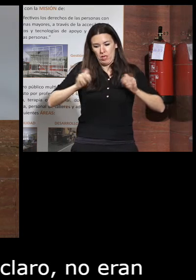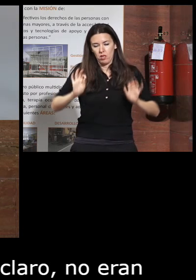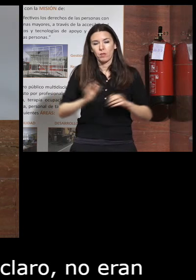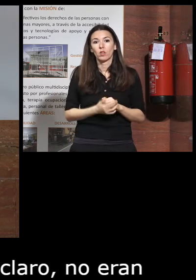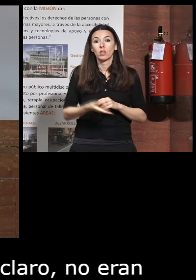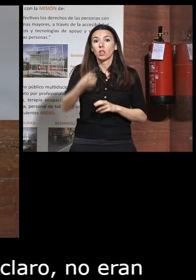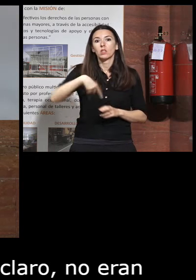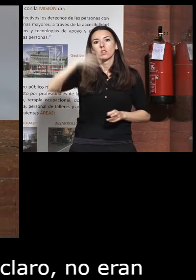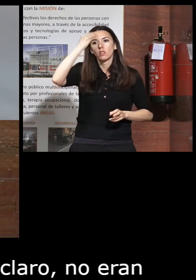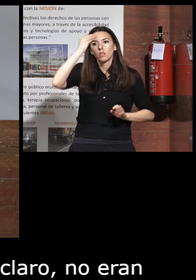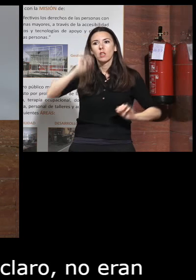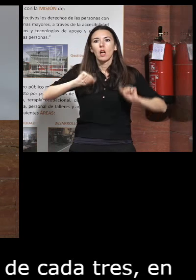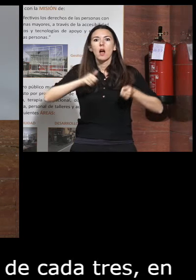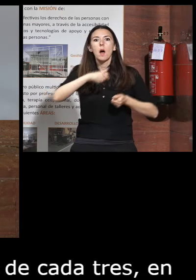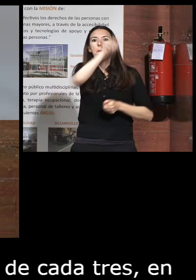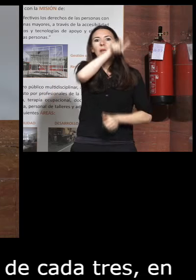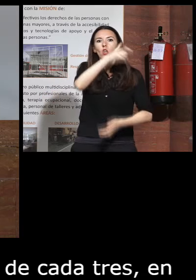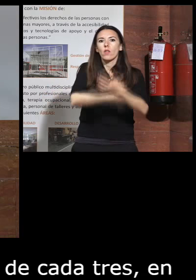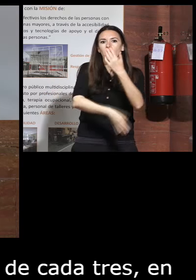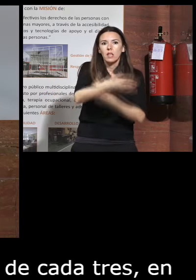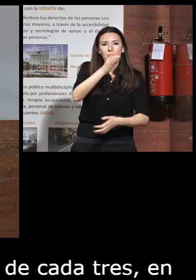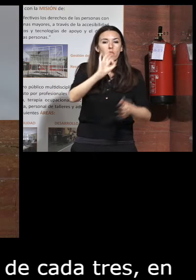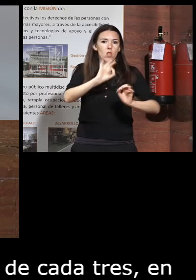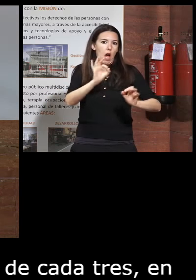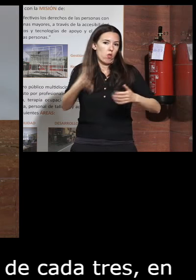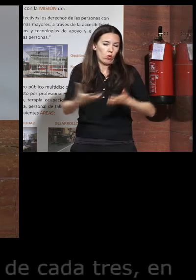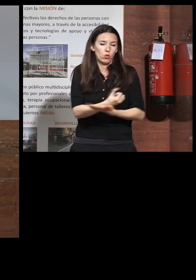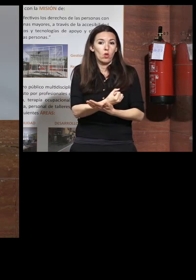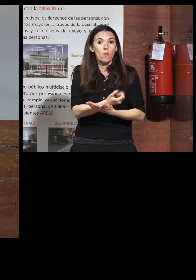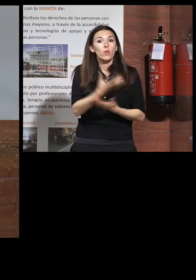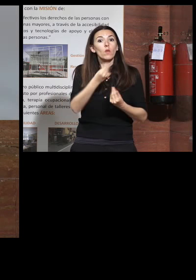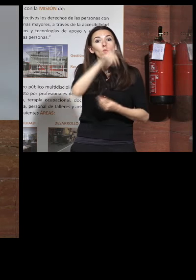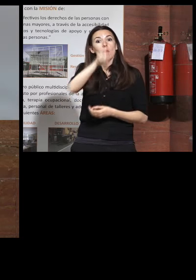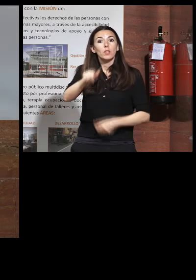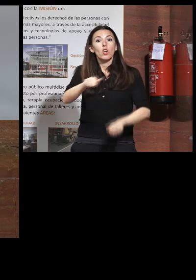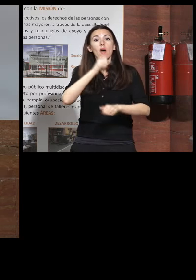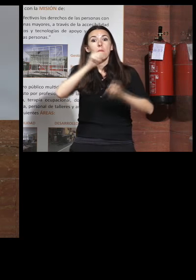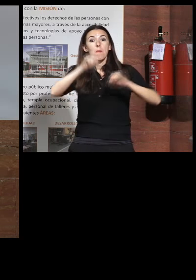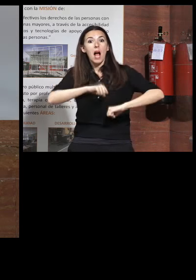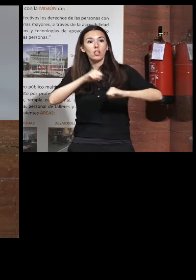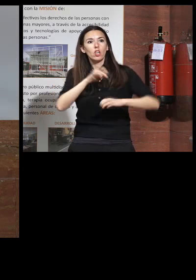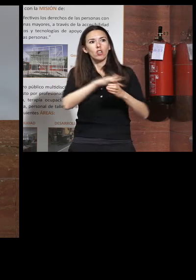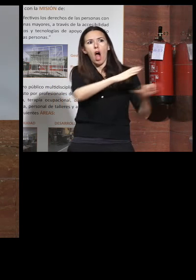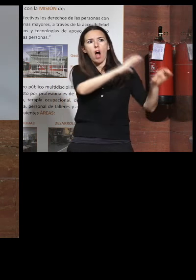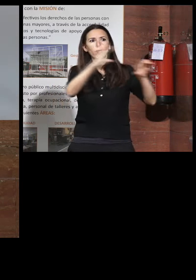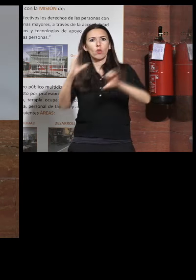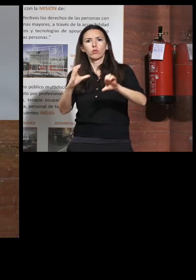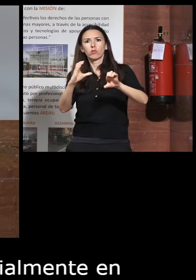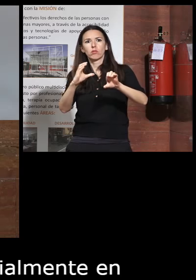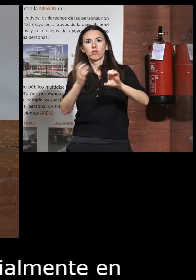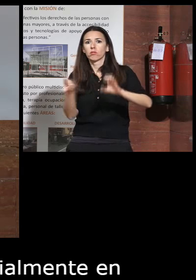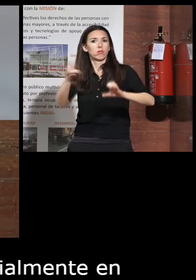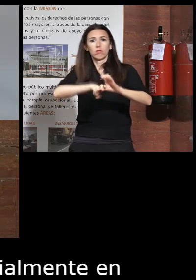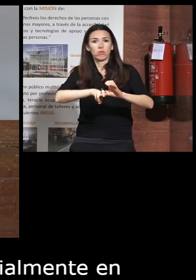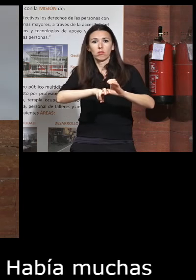nosotros pensábamos inicialmente en personas con discapacidad y todo esto pues había muchas personas mayores que cuando llegaba el autobús no